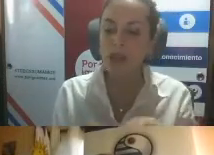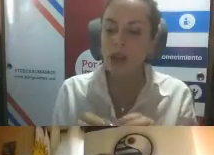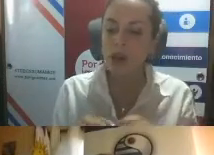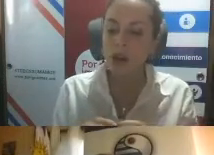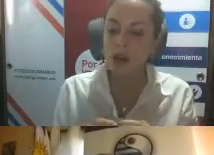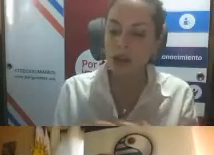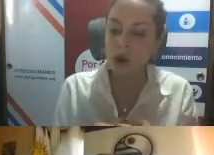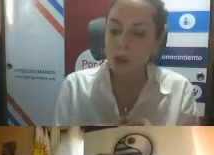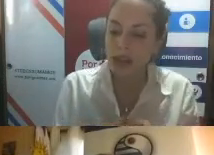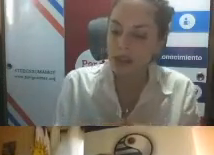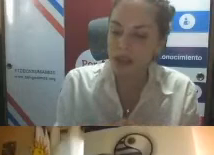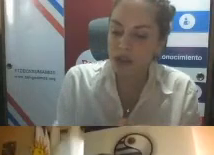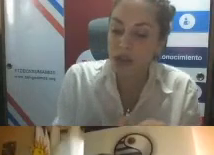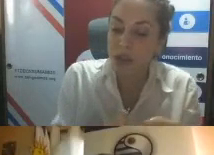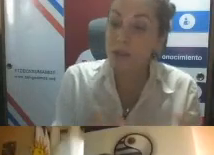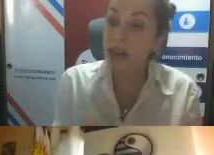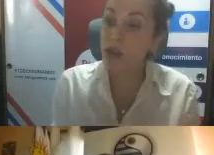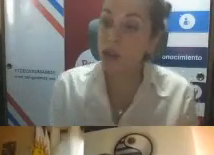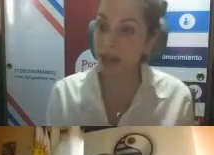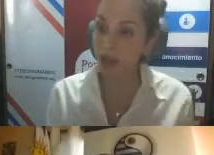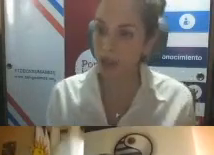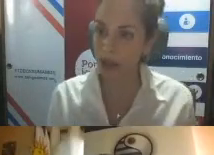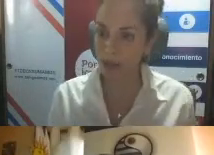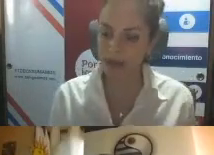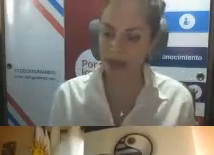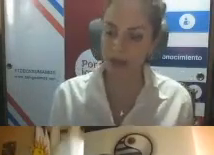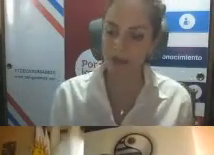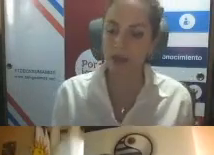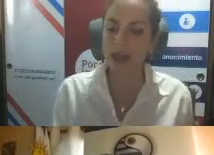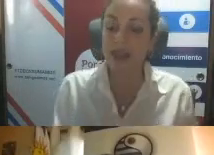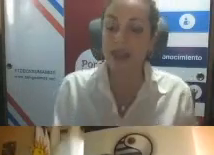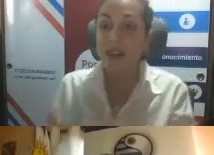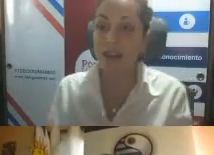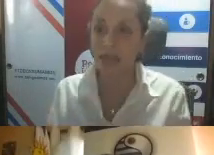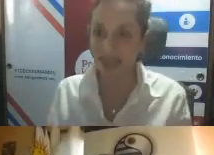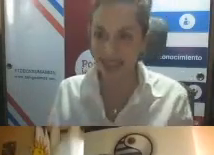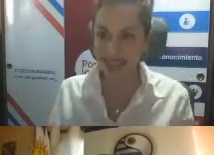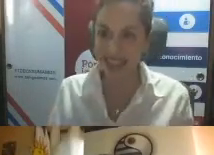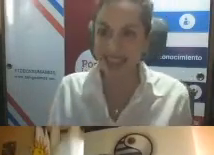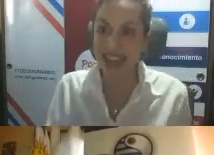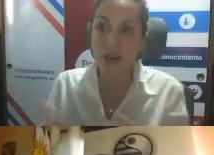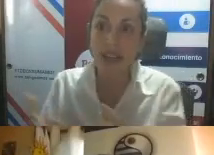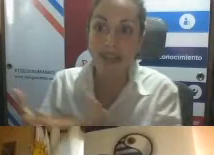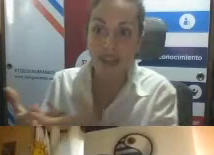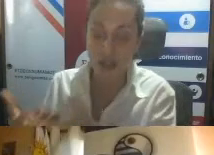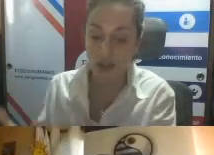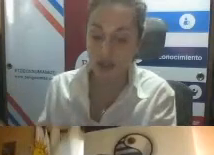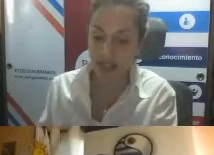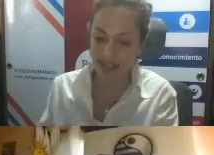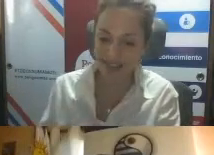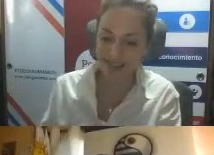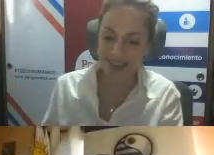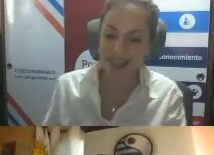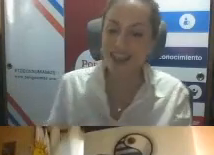se combina el esfuerzo de la misma persona con discapacidad, de la familia, de las organizaciones